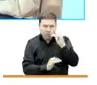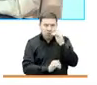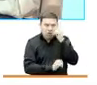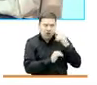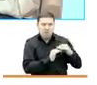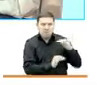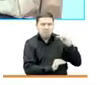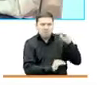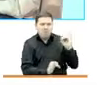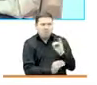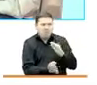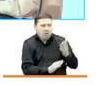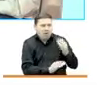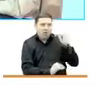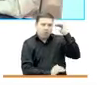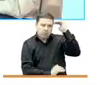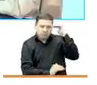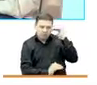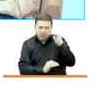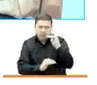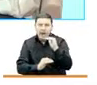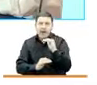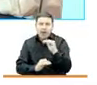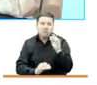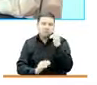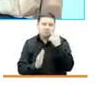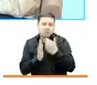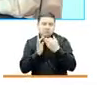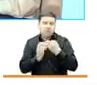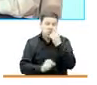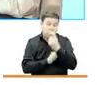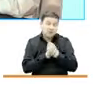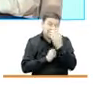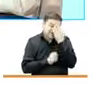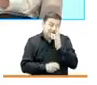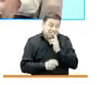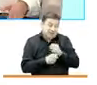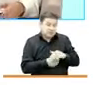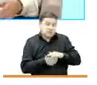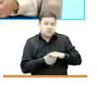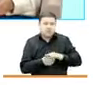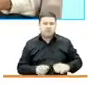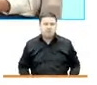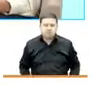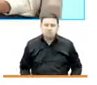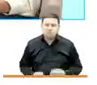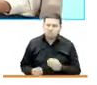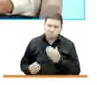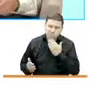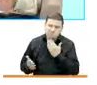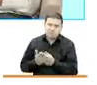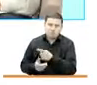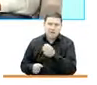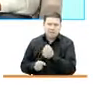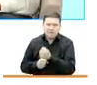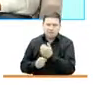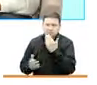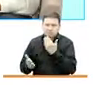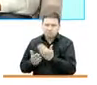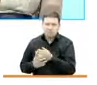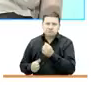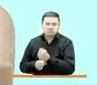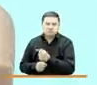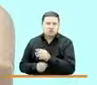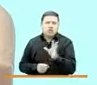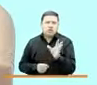hemos manifestado, ya es claro y evidente para todos, un año muy difícil. Así que muchísimas gracias por tu trabajo, a